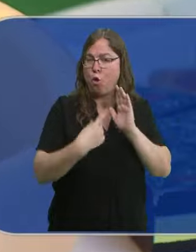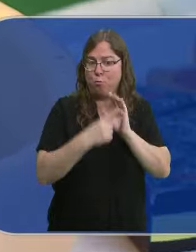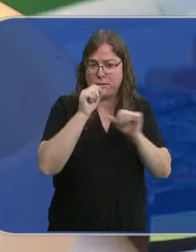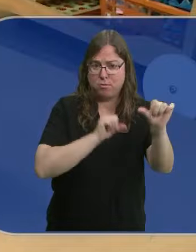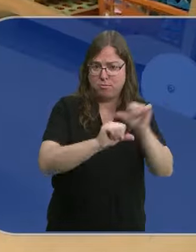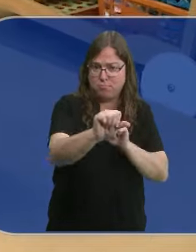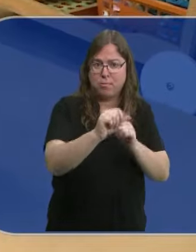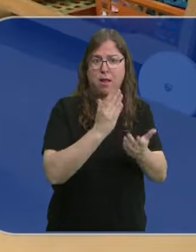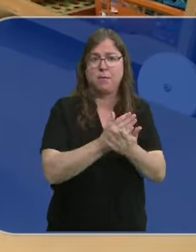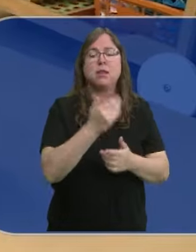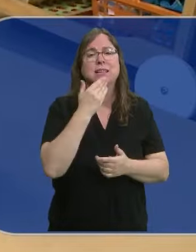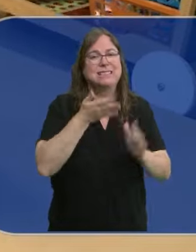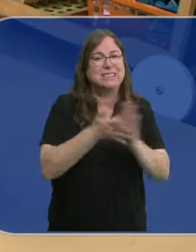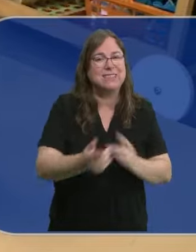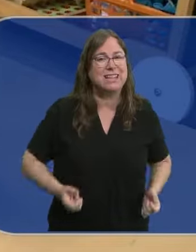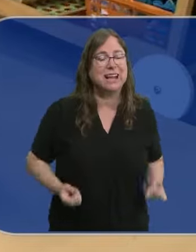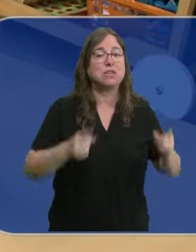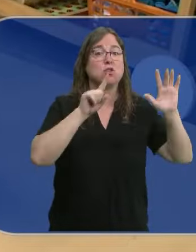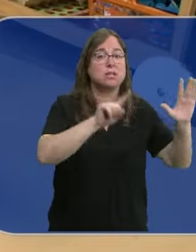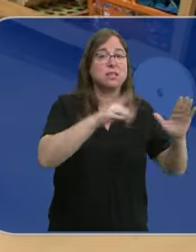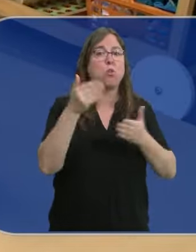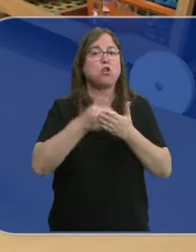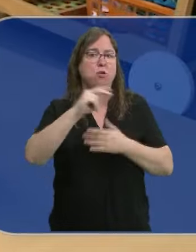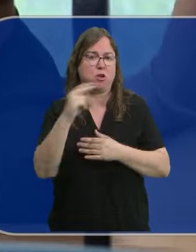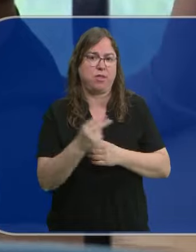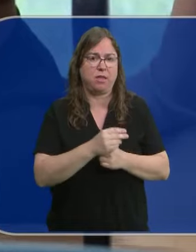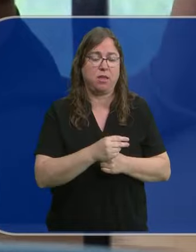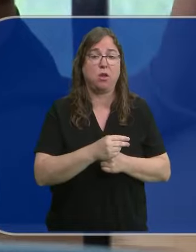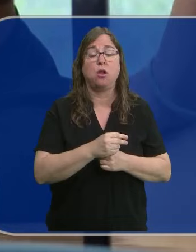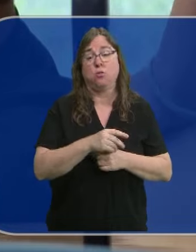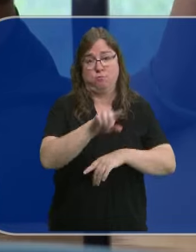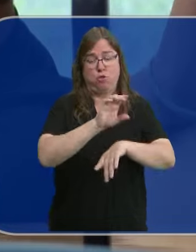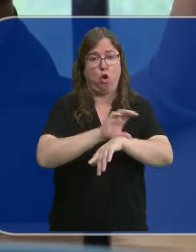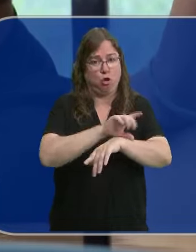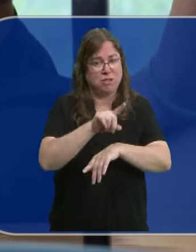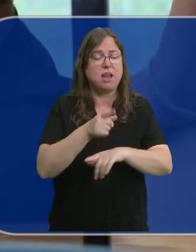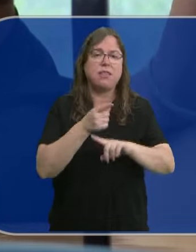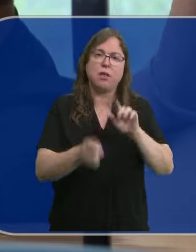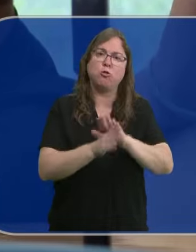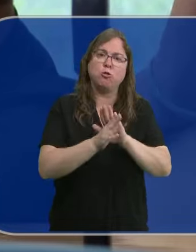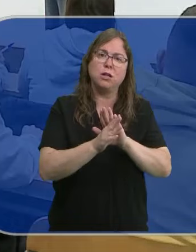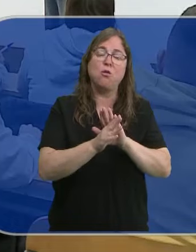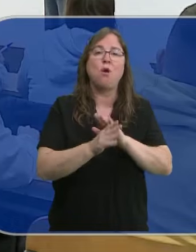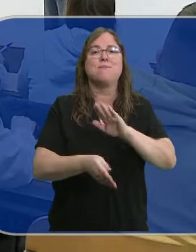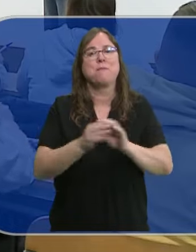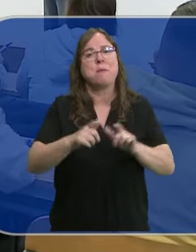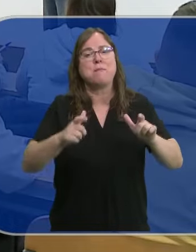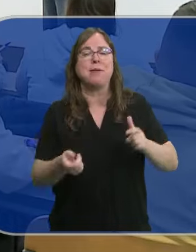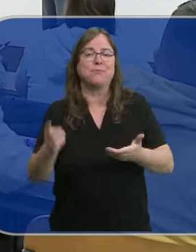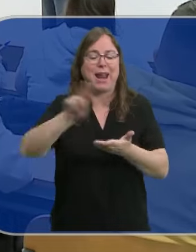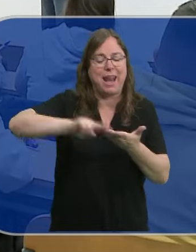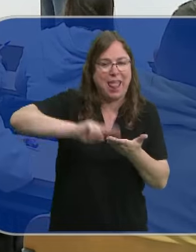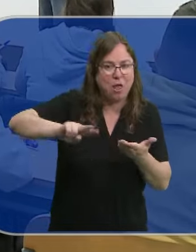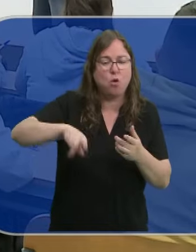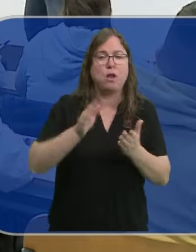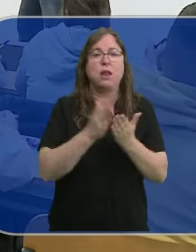próximo curso y que supondrá un coste de 64 millones de euros. Lucas anunció que seguirán ampliando el acceso al releo, el incremento de